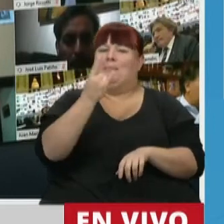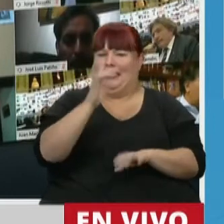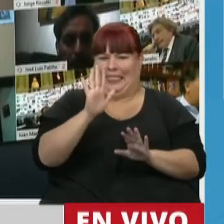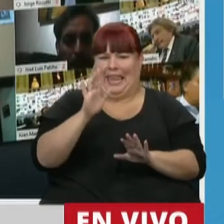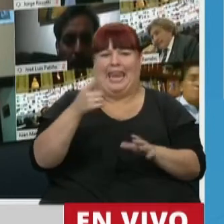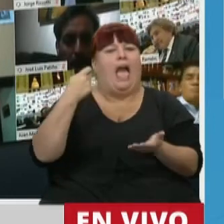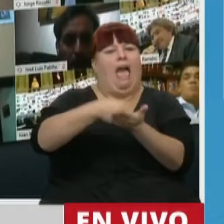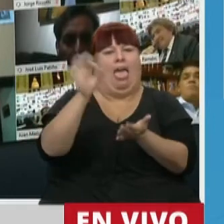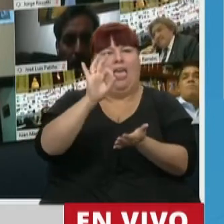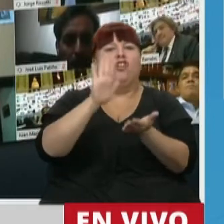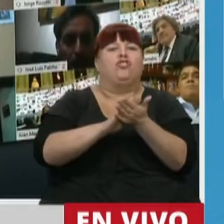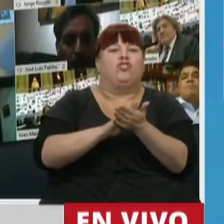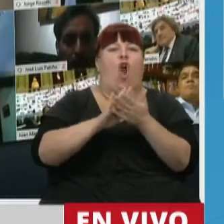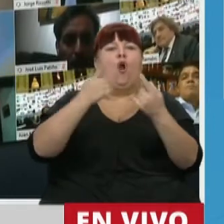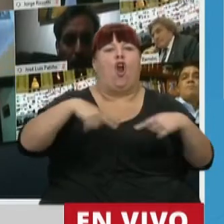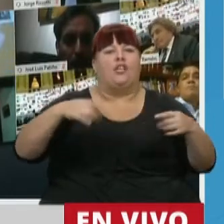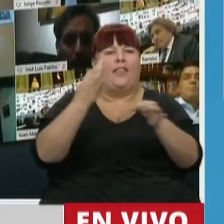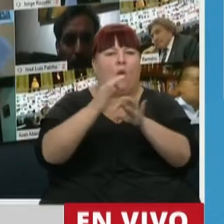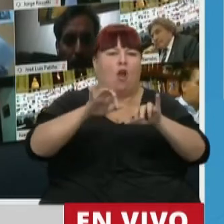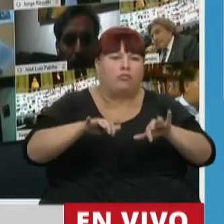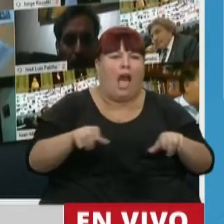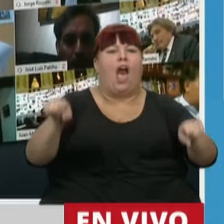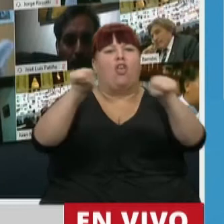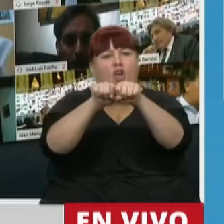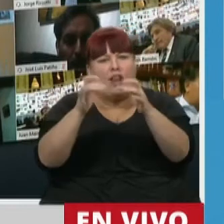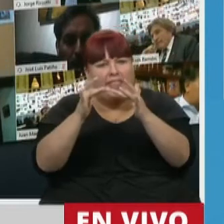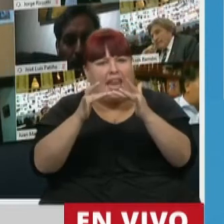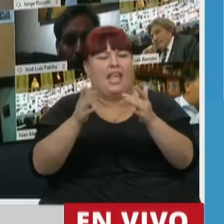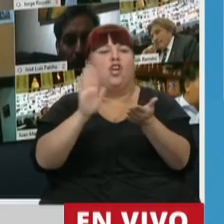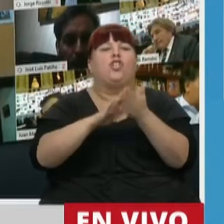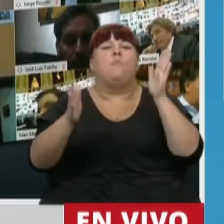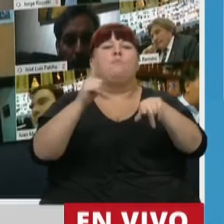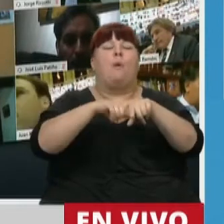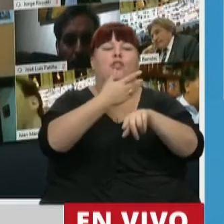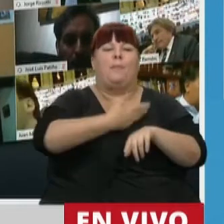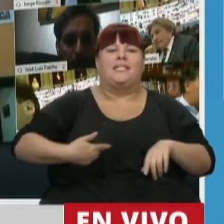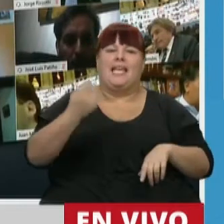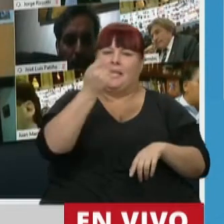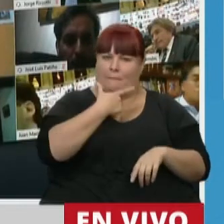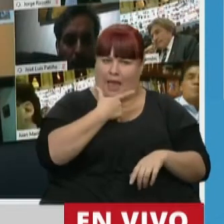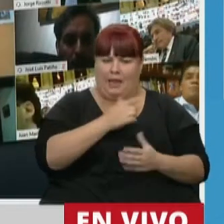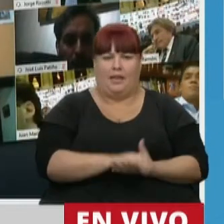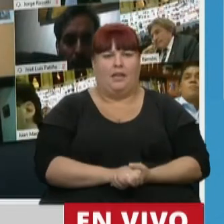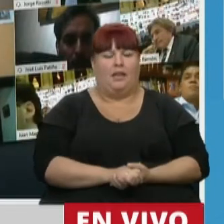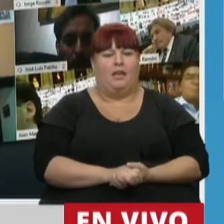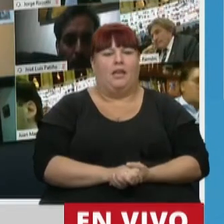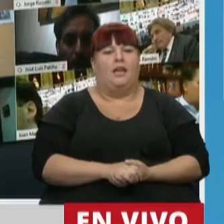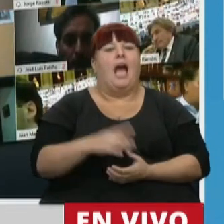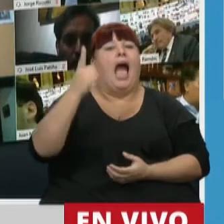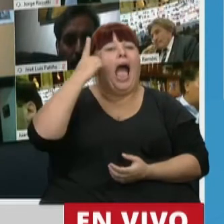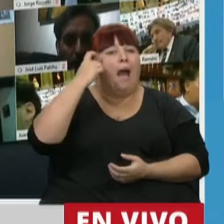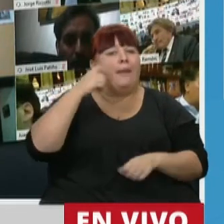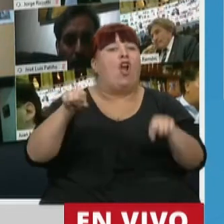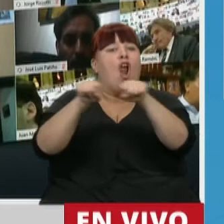que no se invirtió en equipamiento escolar y en conectividad en la gestión del presidente Mauricio Macri. Aprender